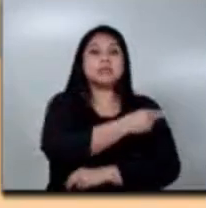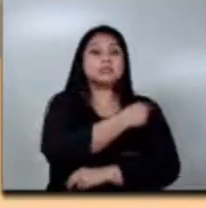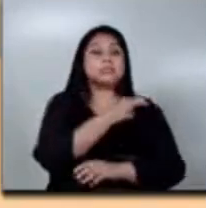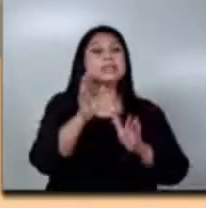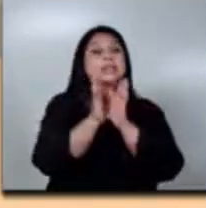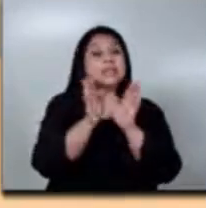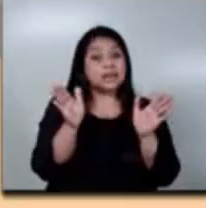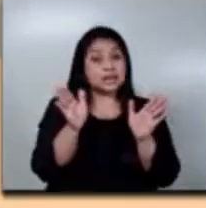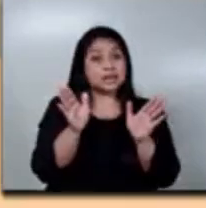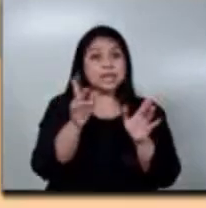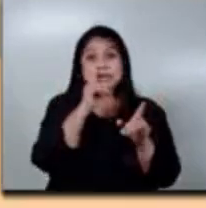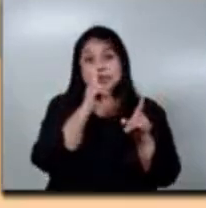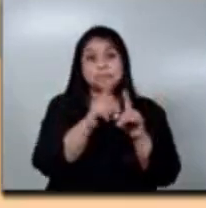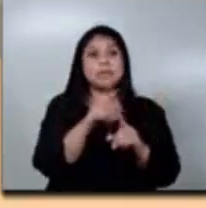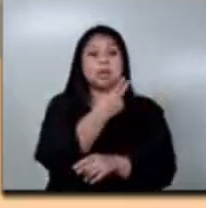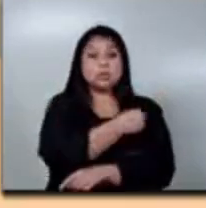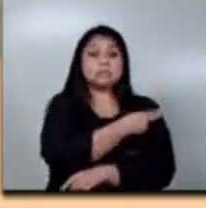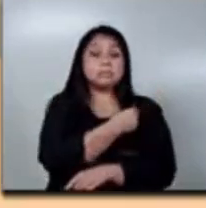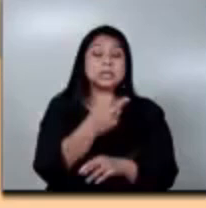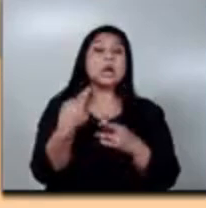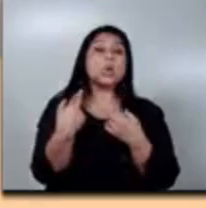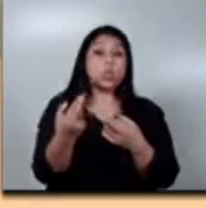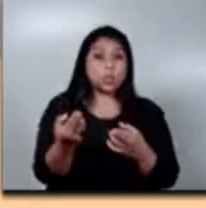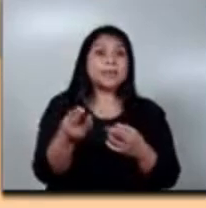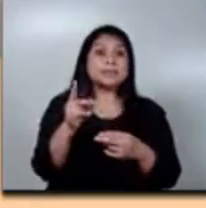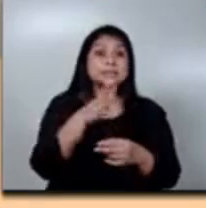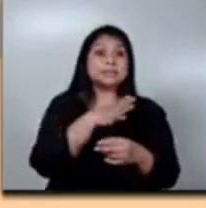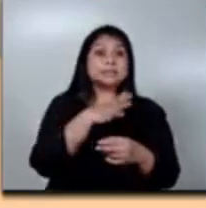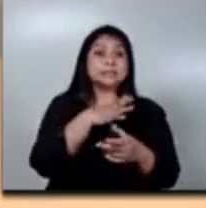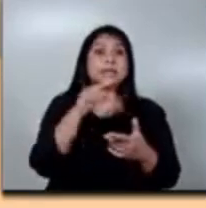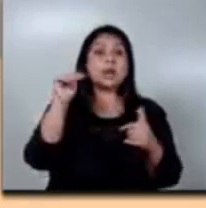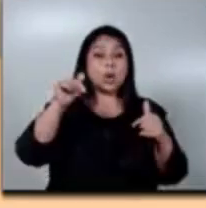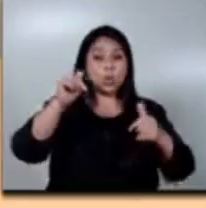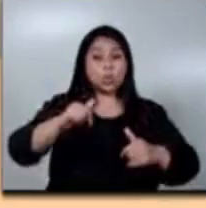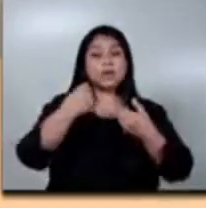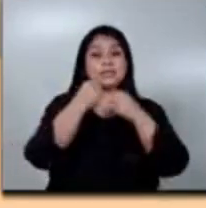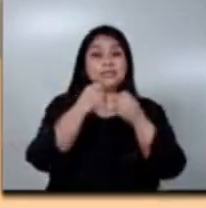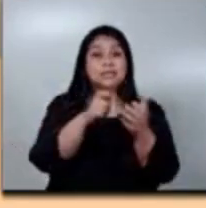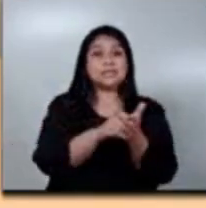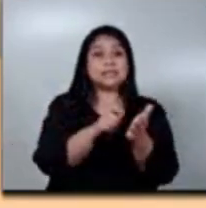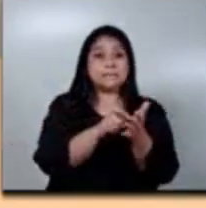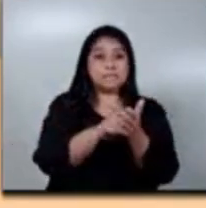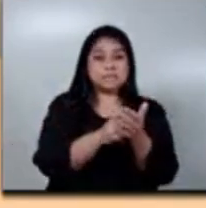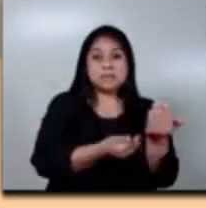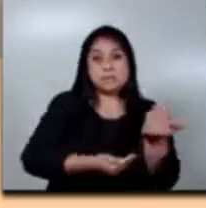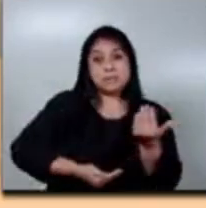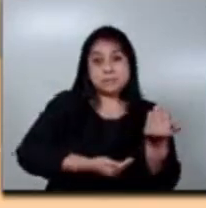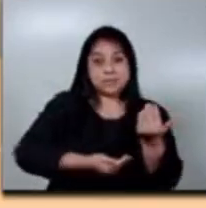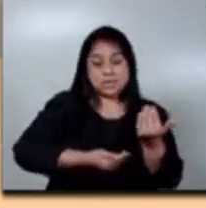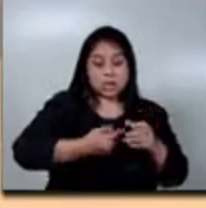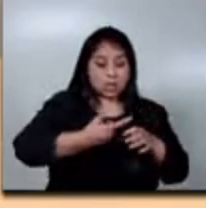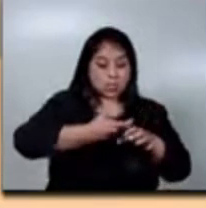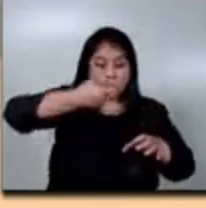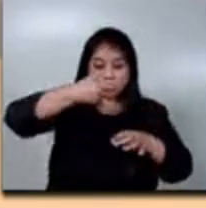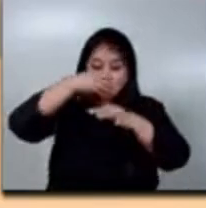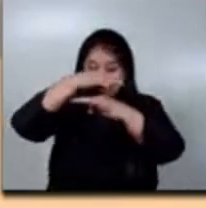y en el Hospital Roosevelt se realizan actualmente tamizajes neonatal por lo